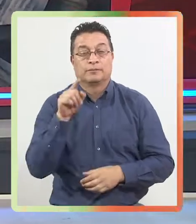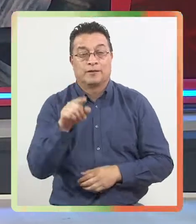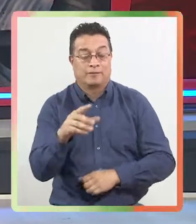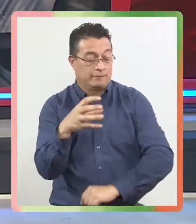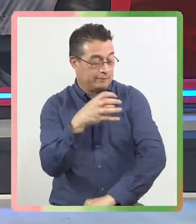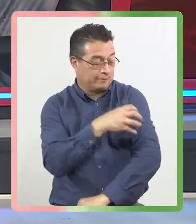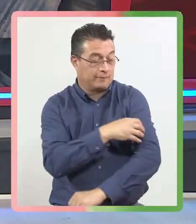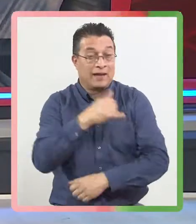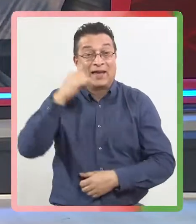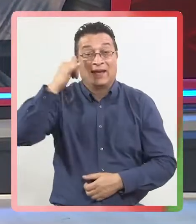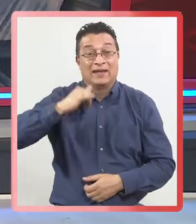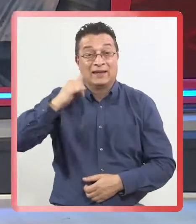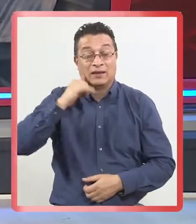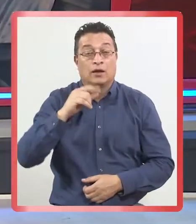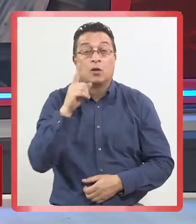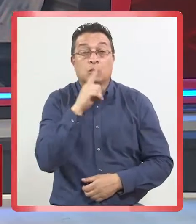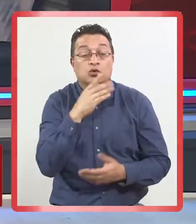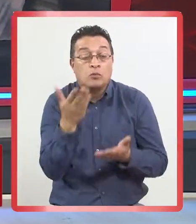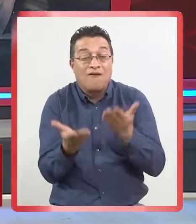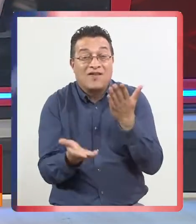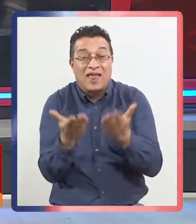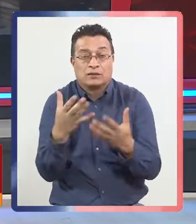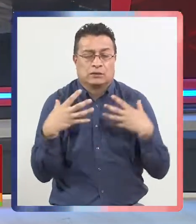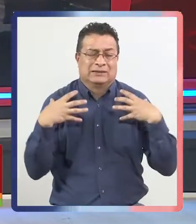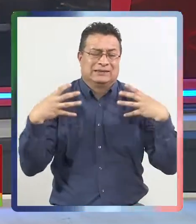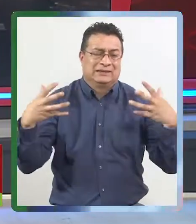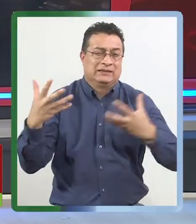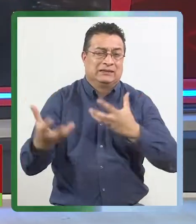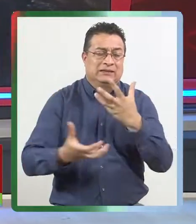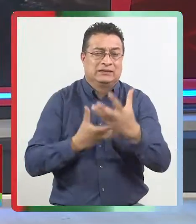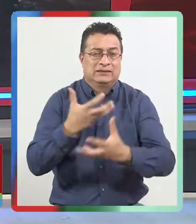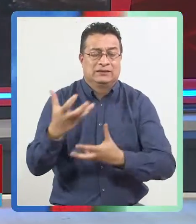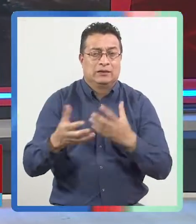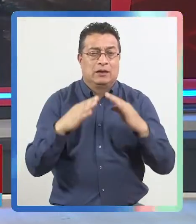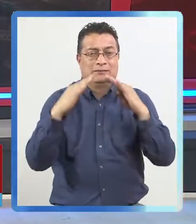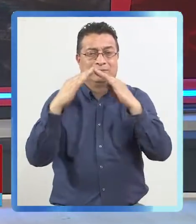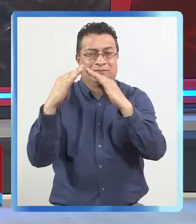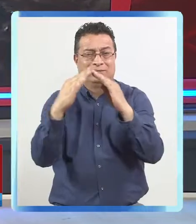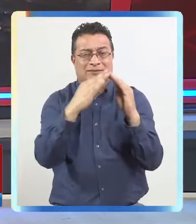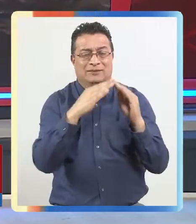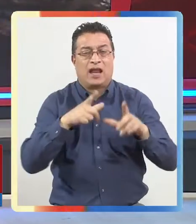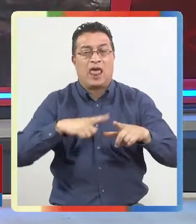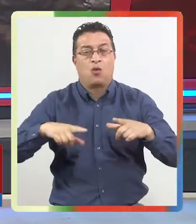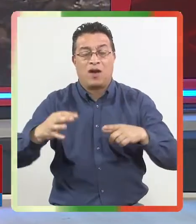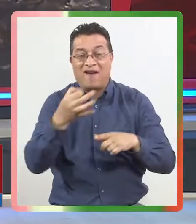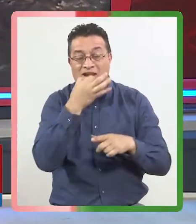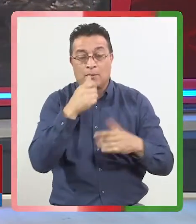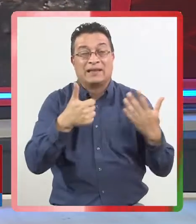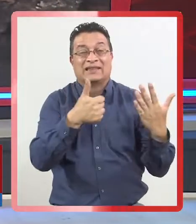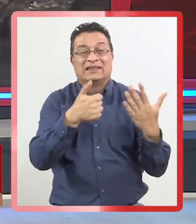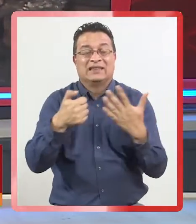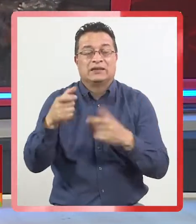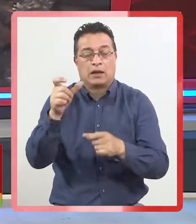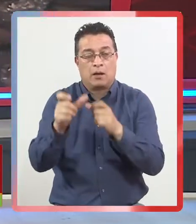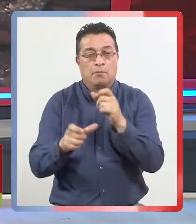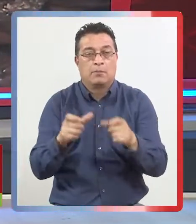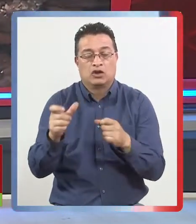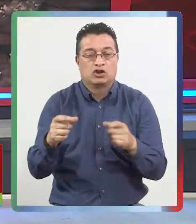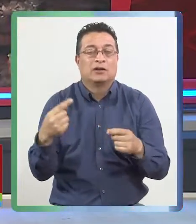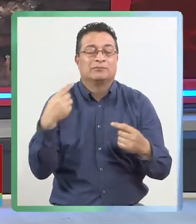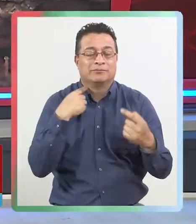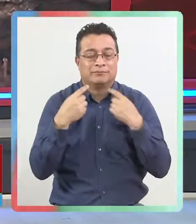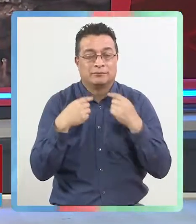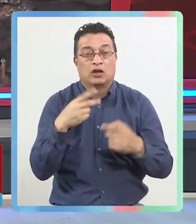Viajamos a la ciudad de Iquique. El último balance del mega incendio en el campamento Laguna Verde cifró en 600 las personas